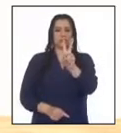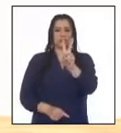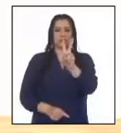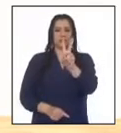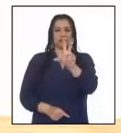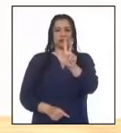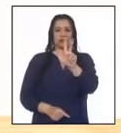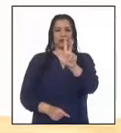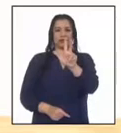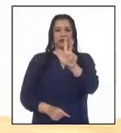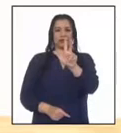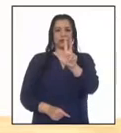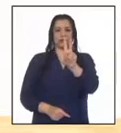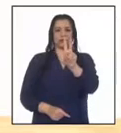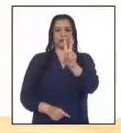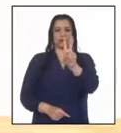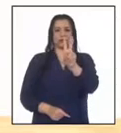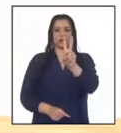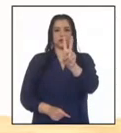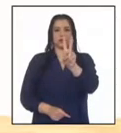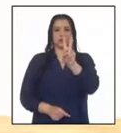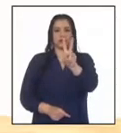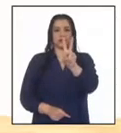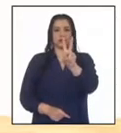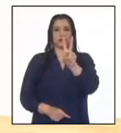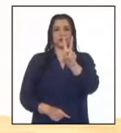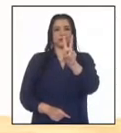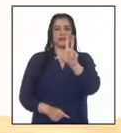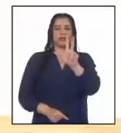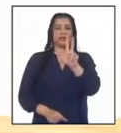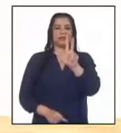dos, tres, dos, dos,